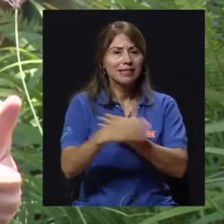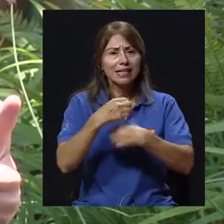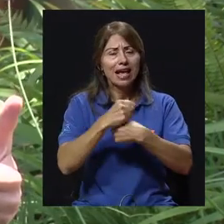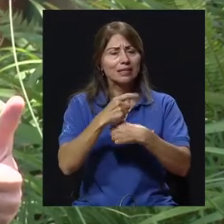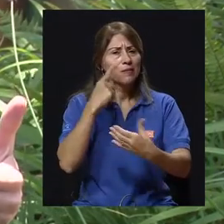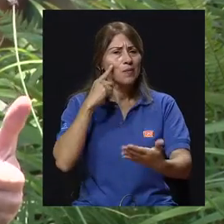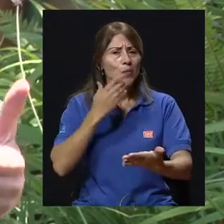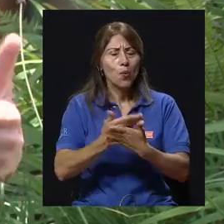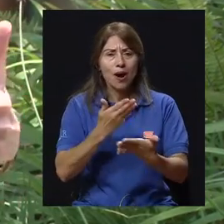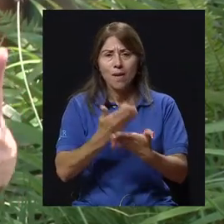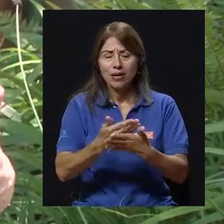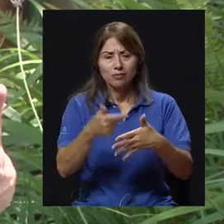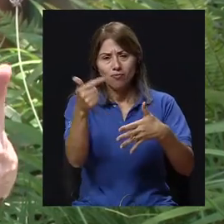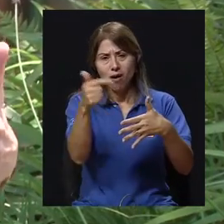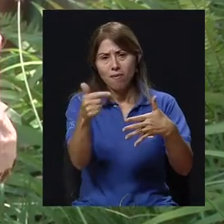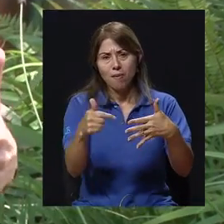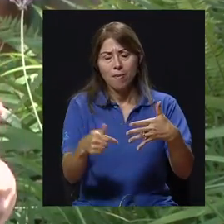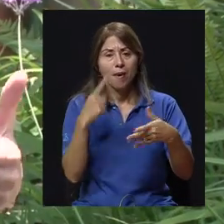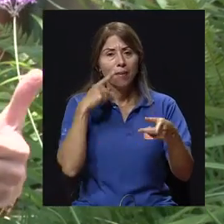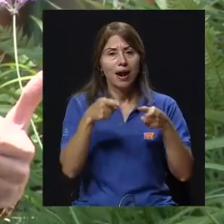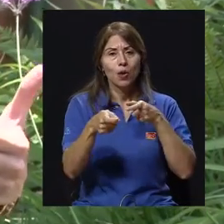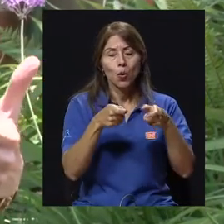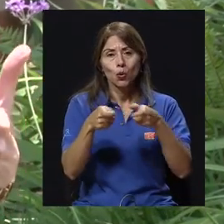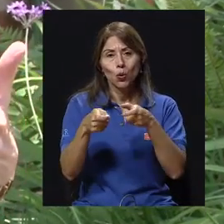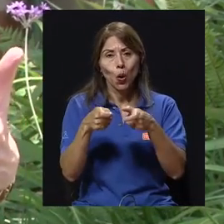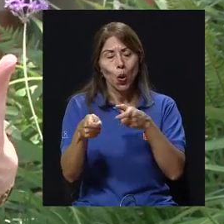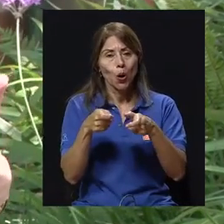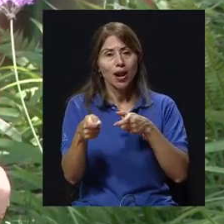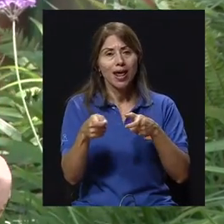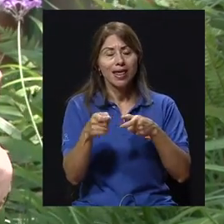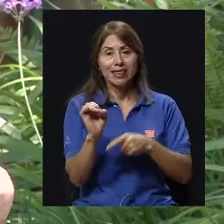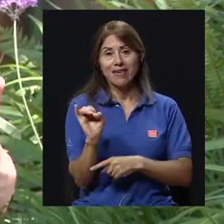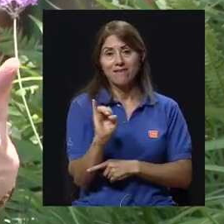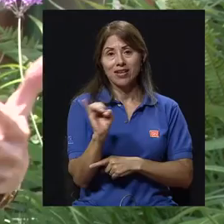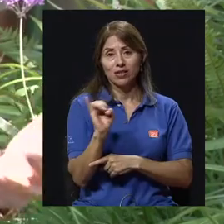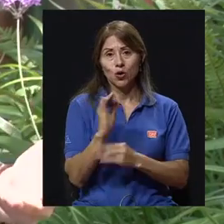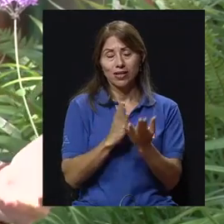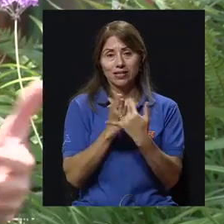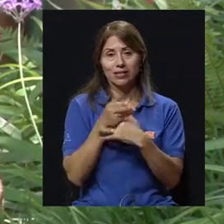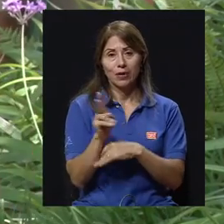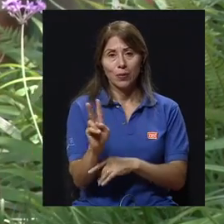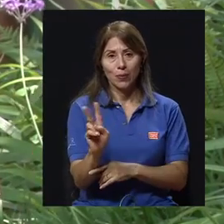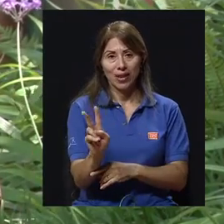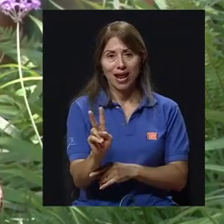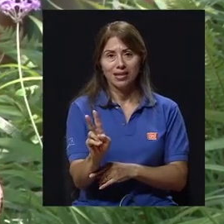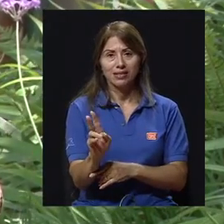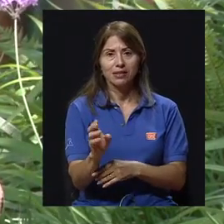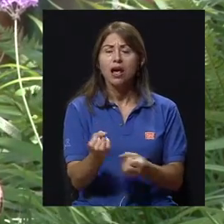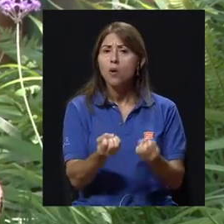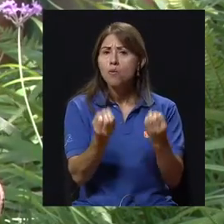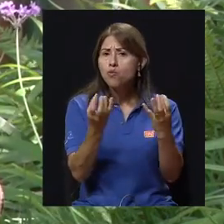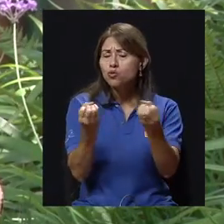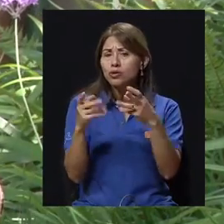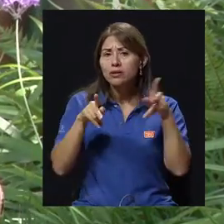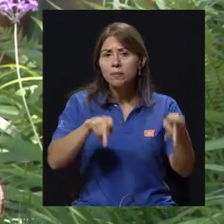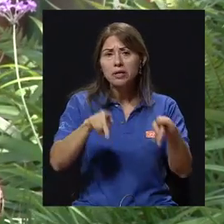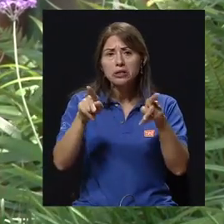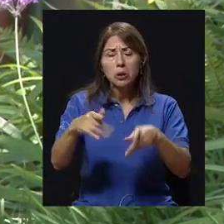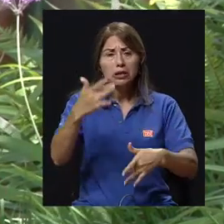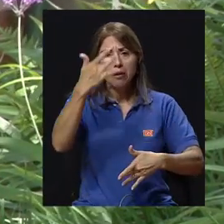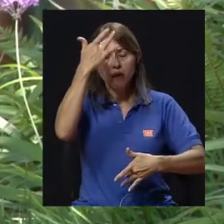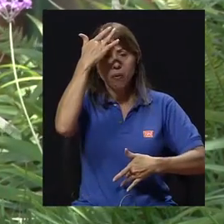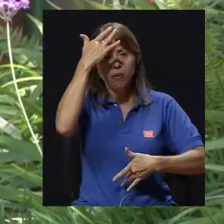pruebas necesarias para el control de las infecciones virales y muchos de los pacientes se